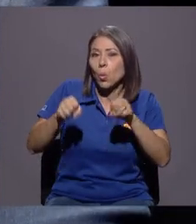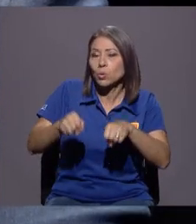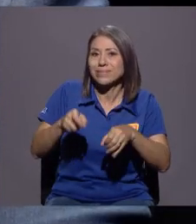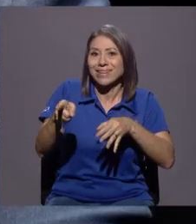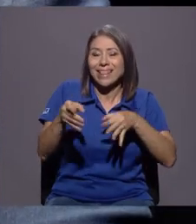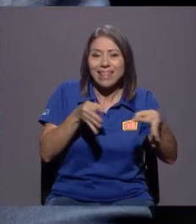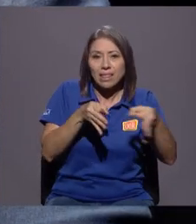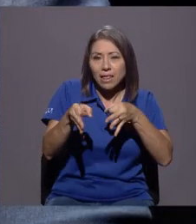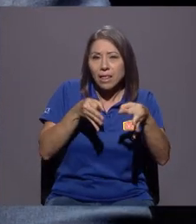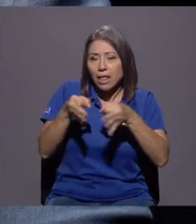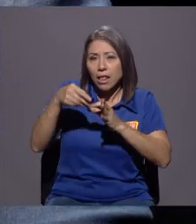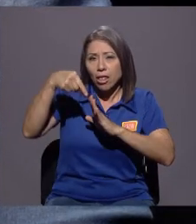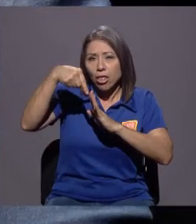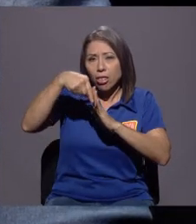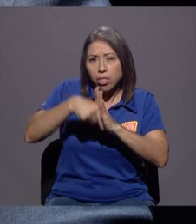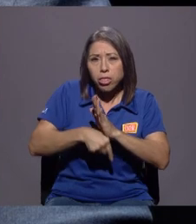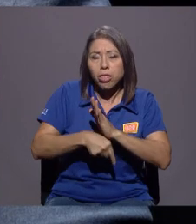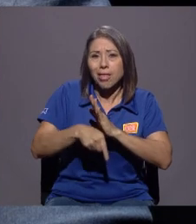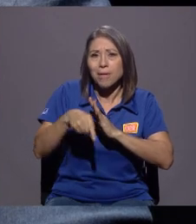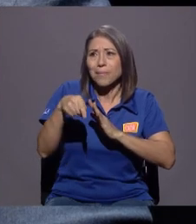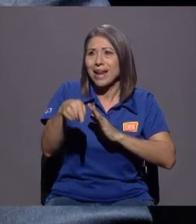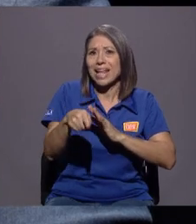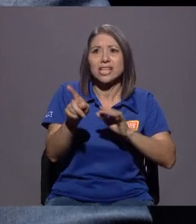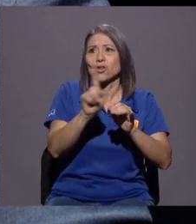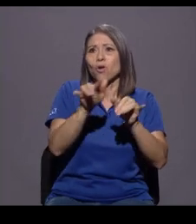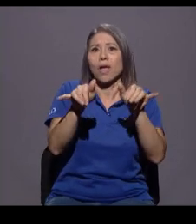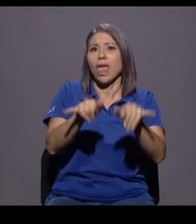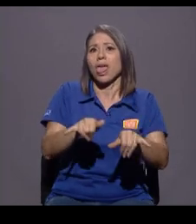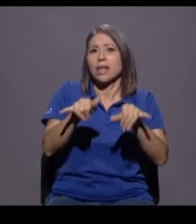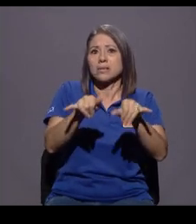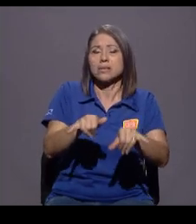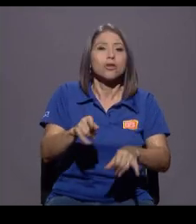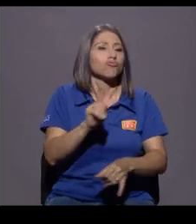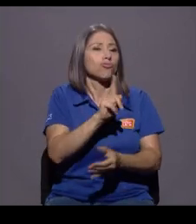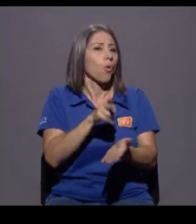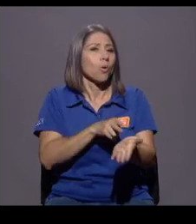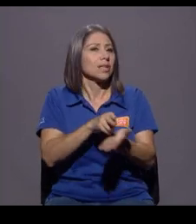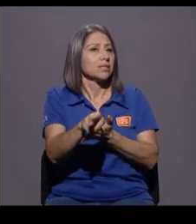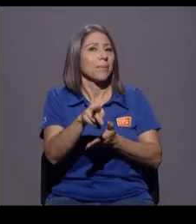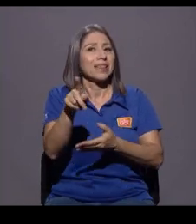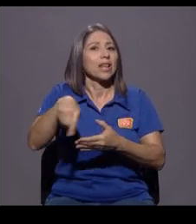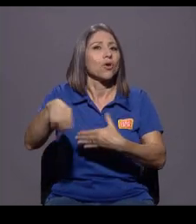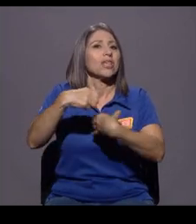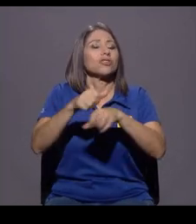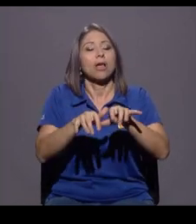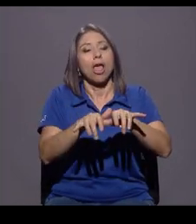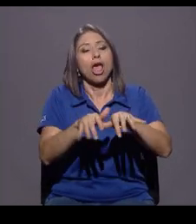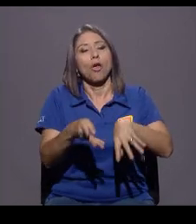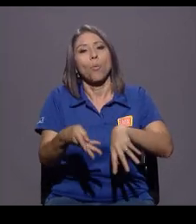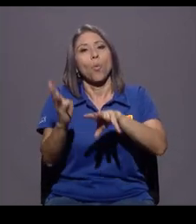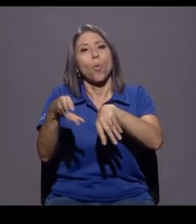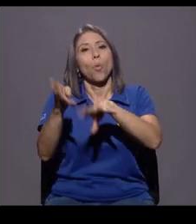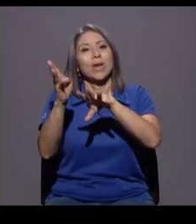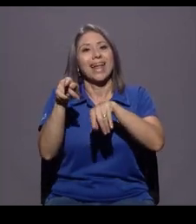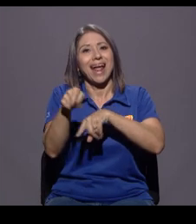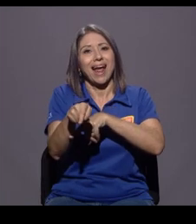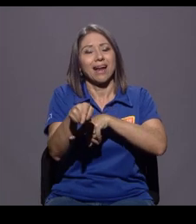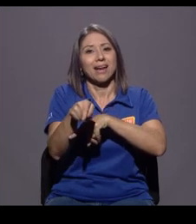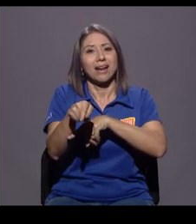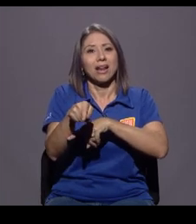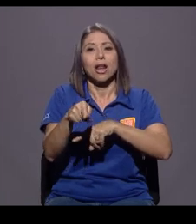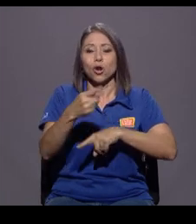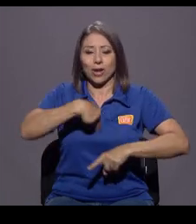explicación a profundidad para que eso no quede así? No, honestamente lo que hicieron fue publicar el comunicado que nosotros publicamos.